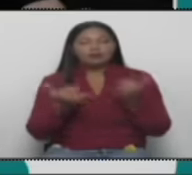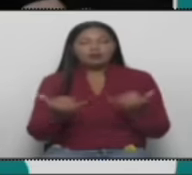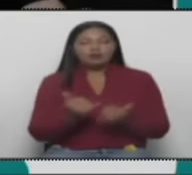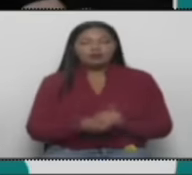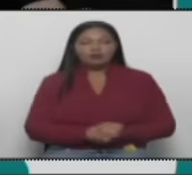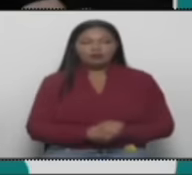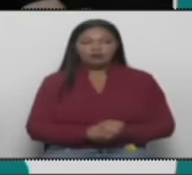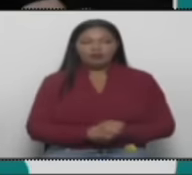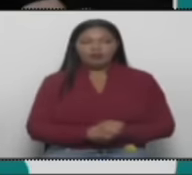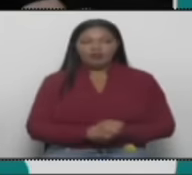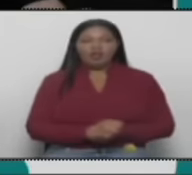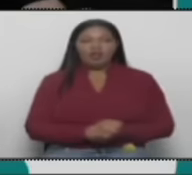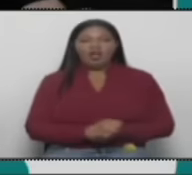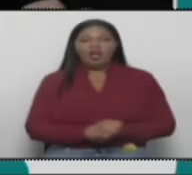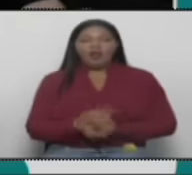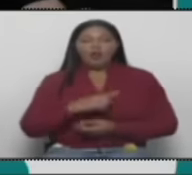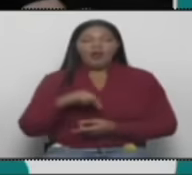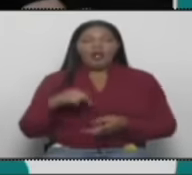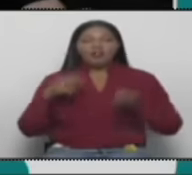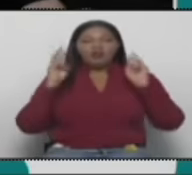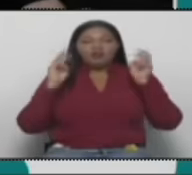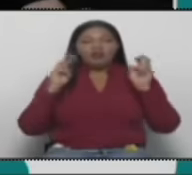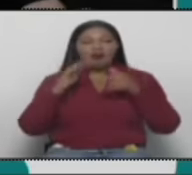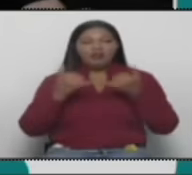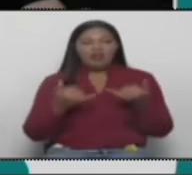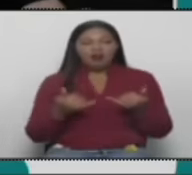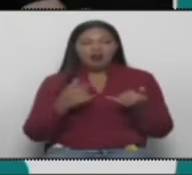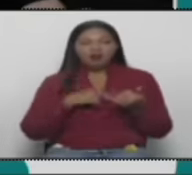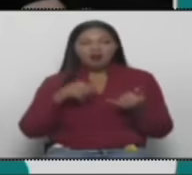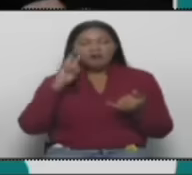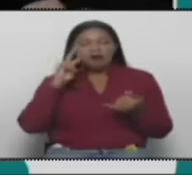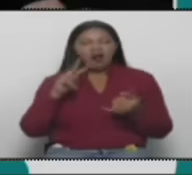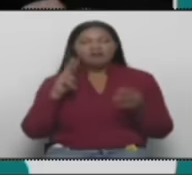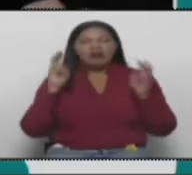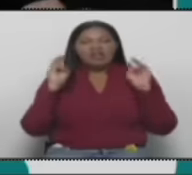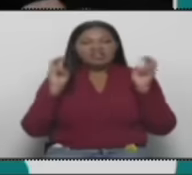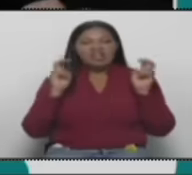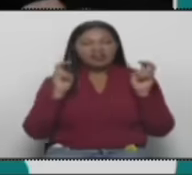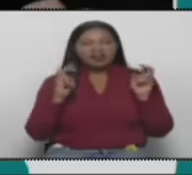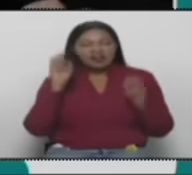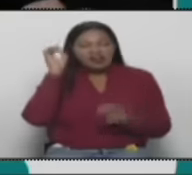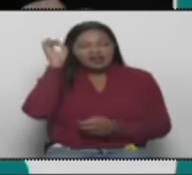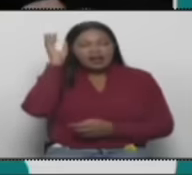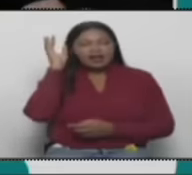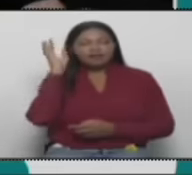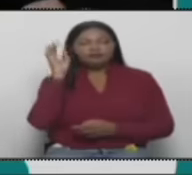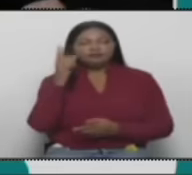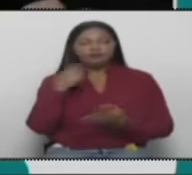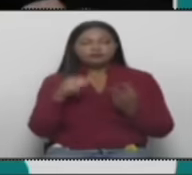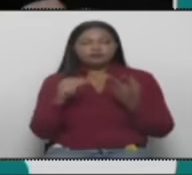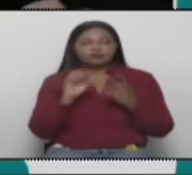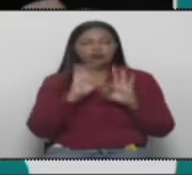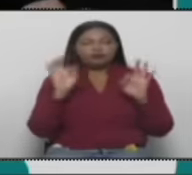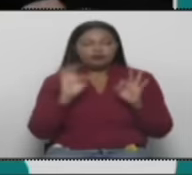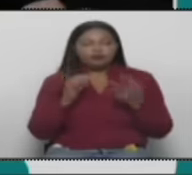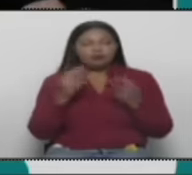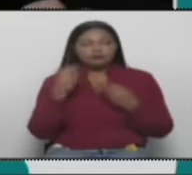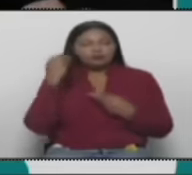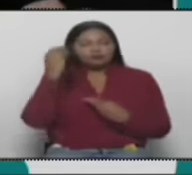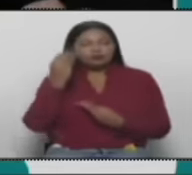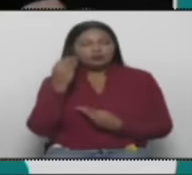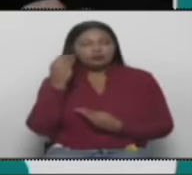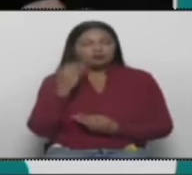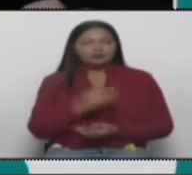en el tema de firmas planas, sino también en el tema de crear una especie de narrativa